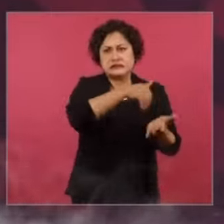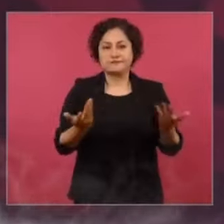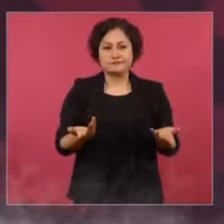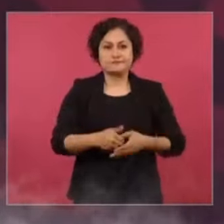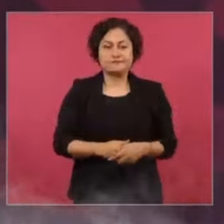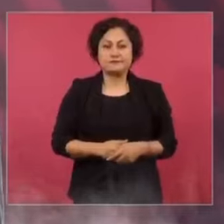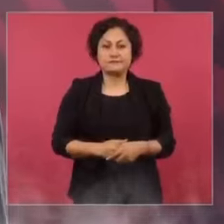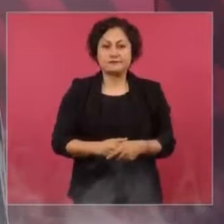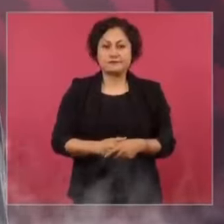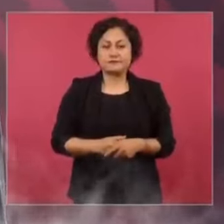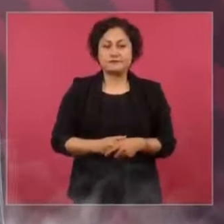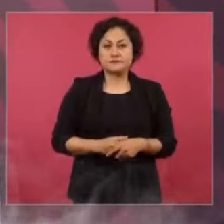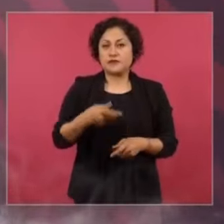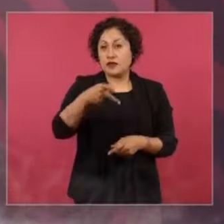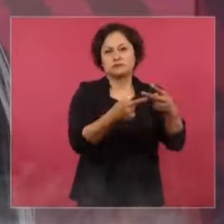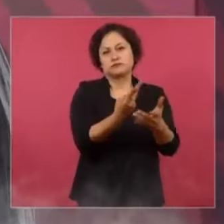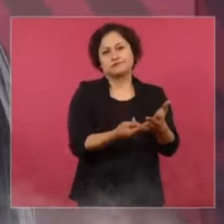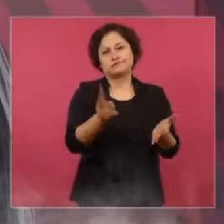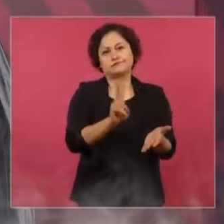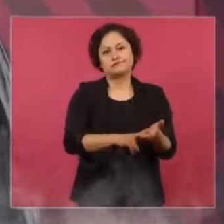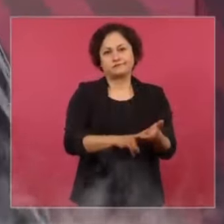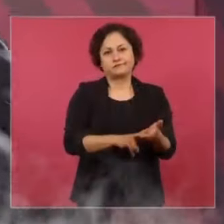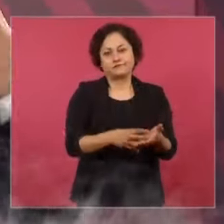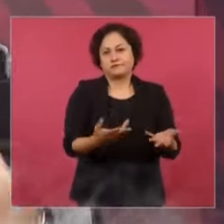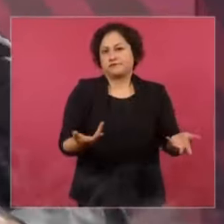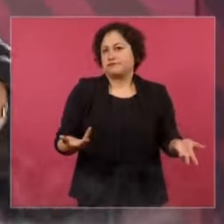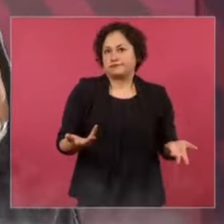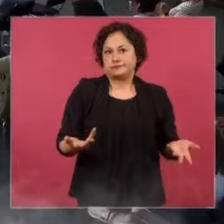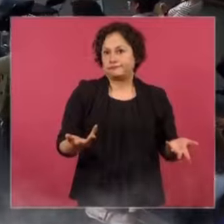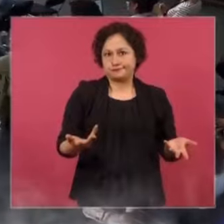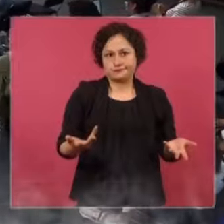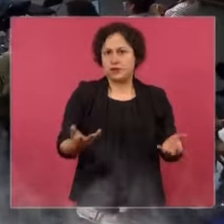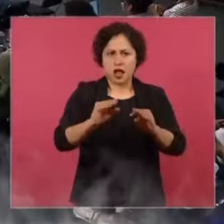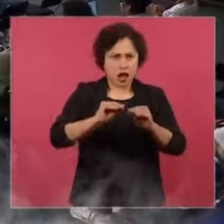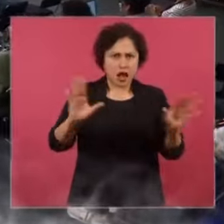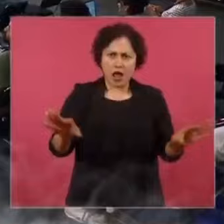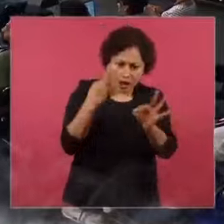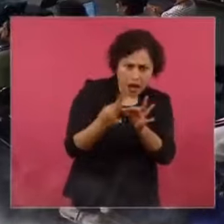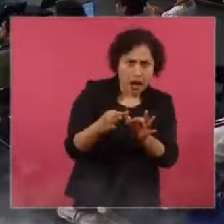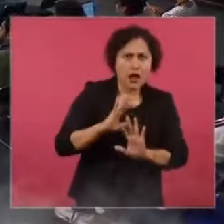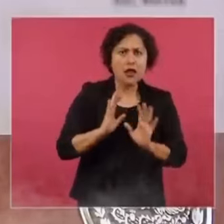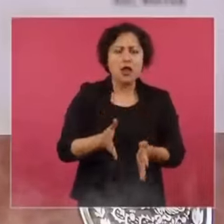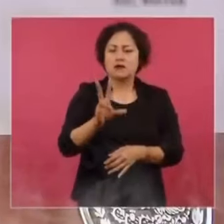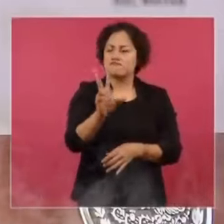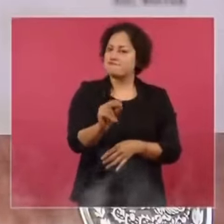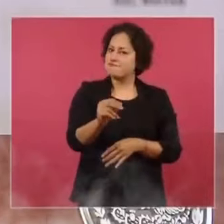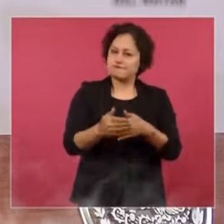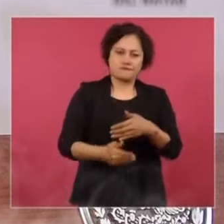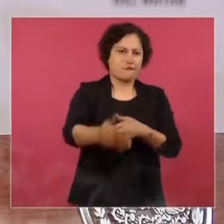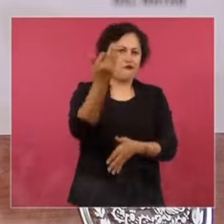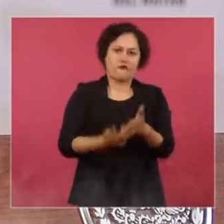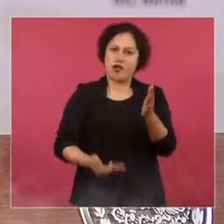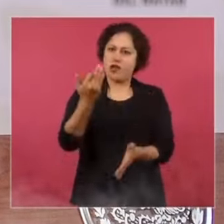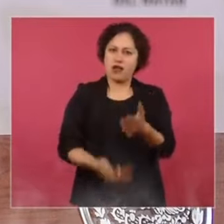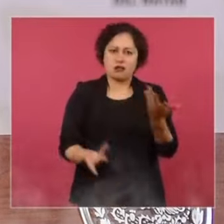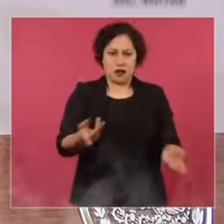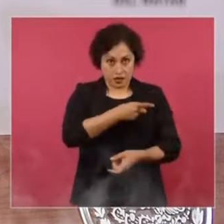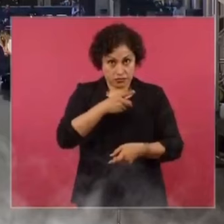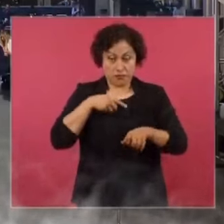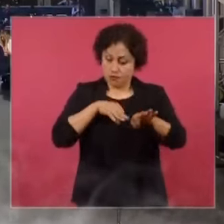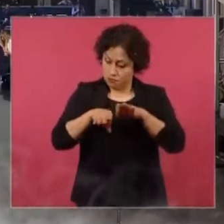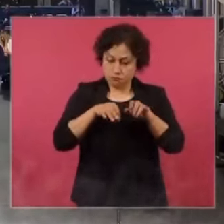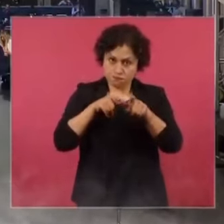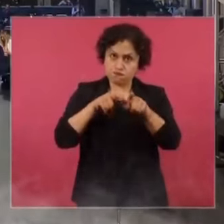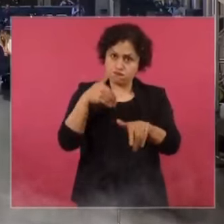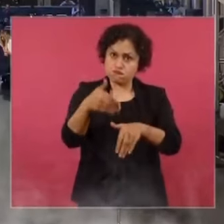de la transformación de México. Y claro, falta, falta, falta mucho y hay que continuar avanzando en ese